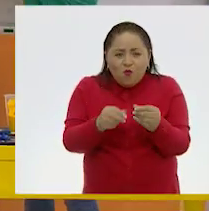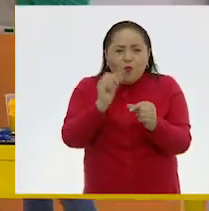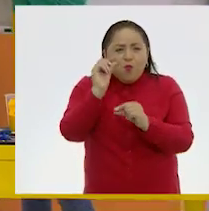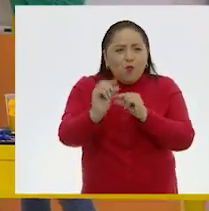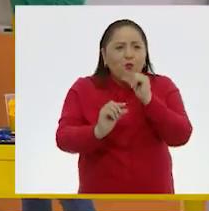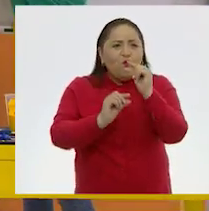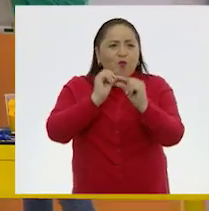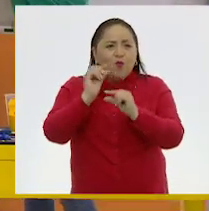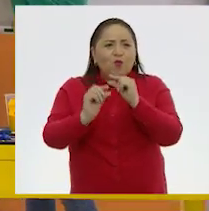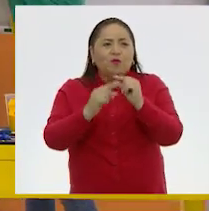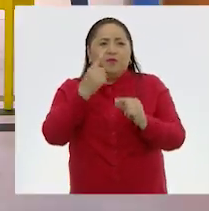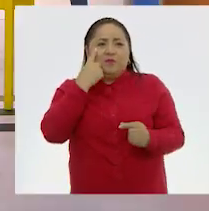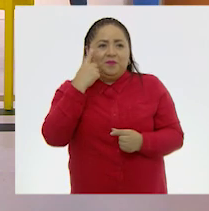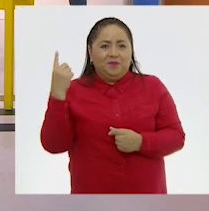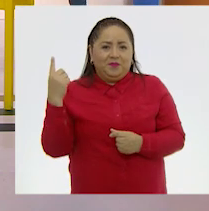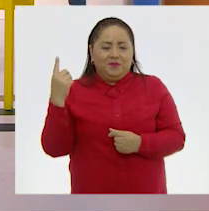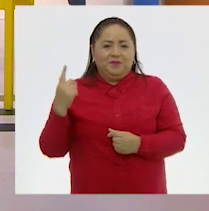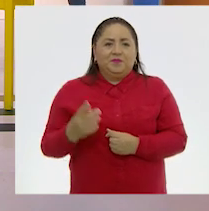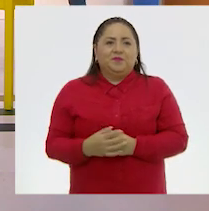poco.